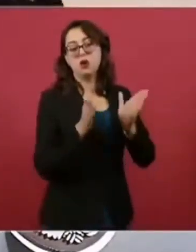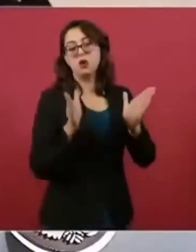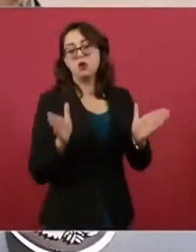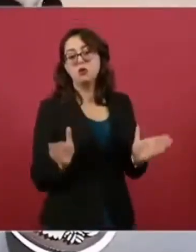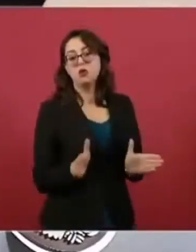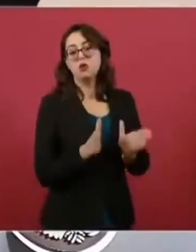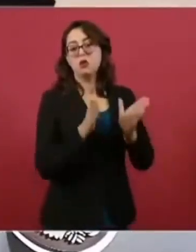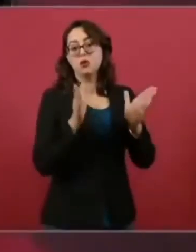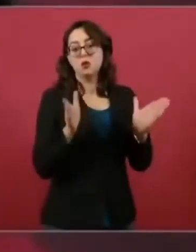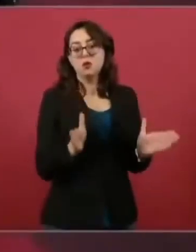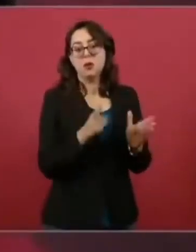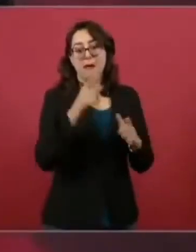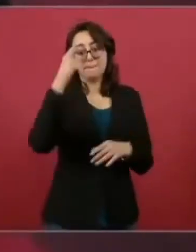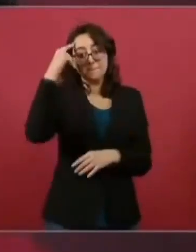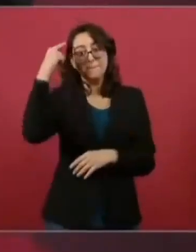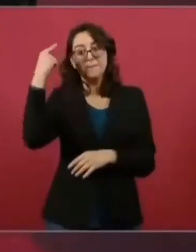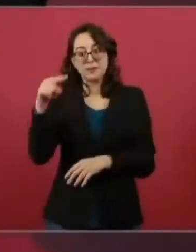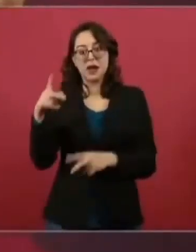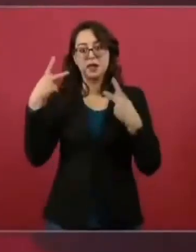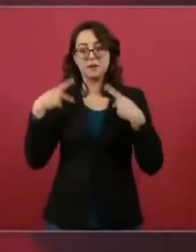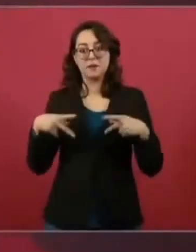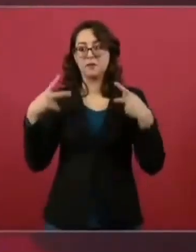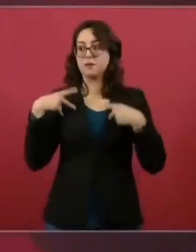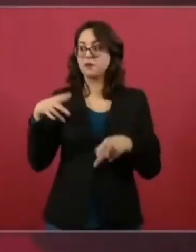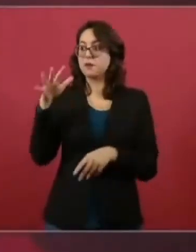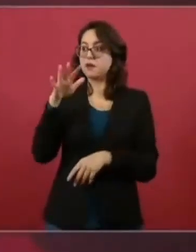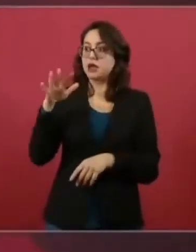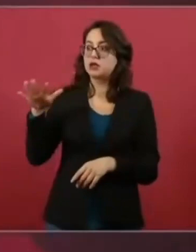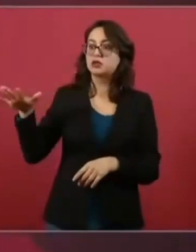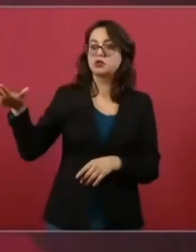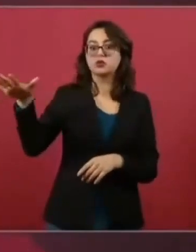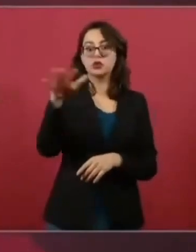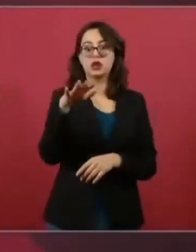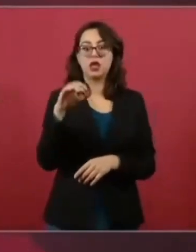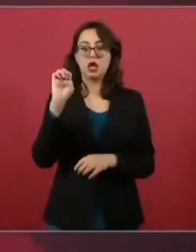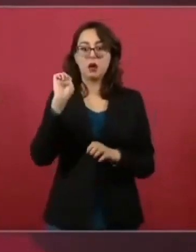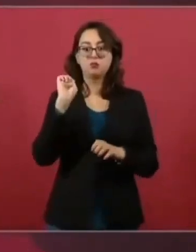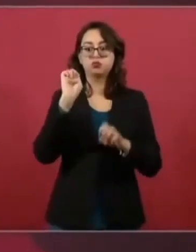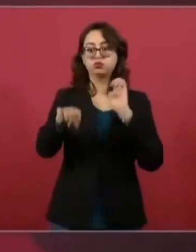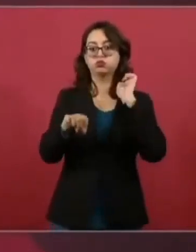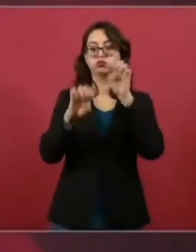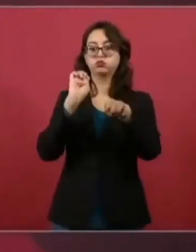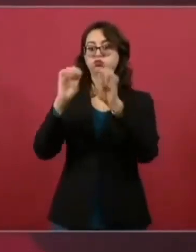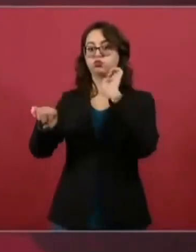¿no?, a las personas con publicidad.